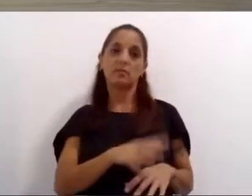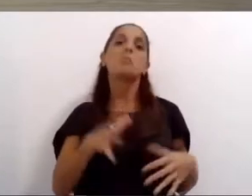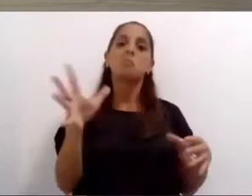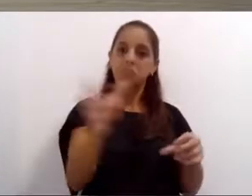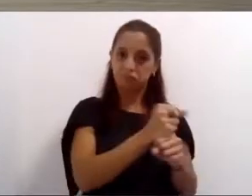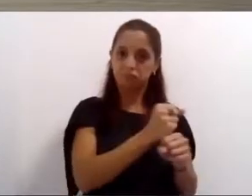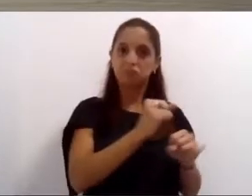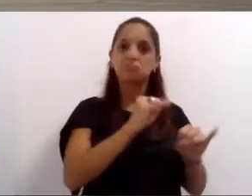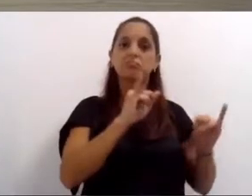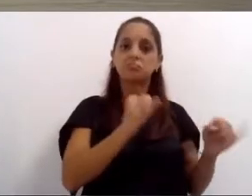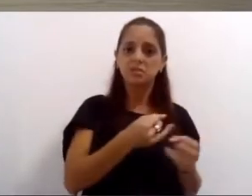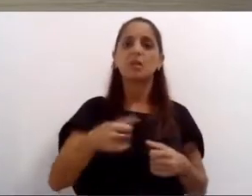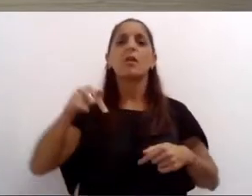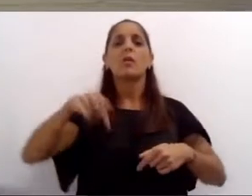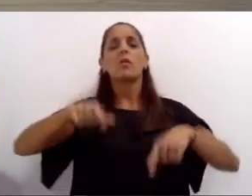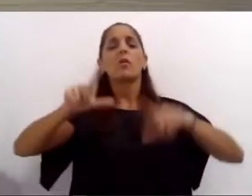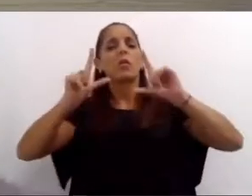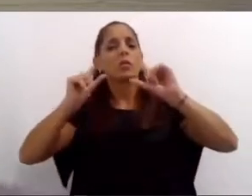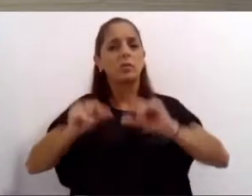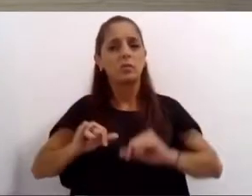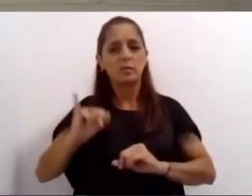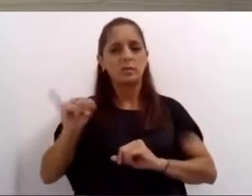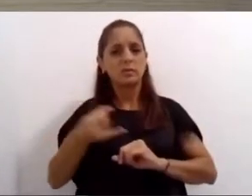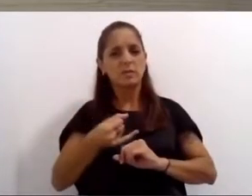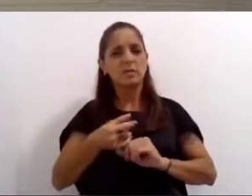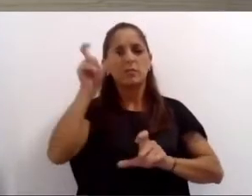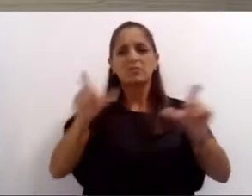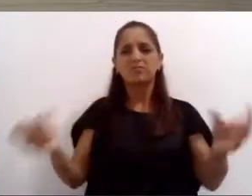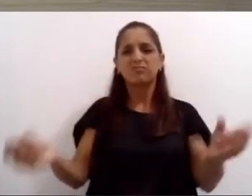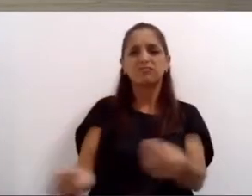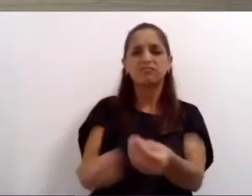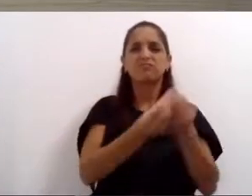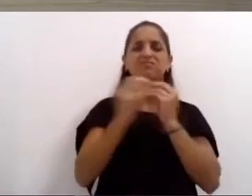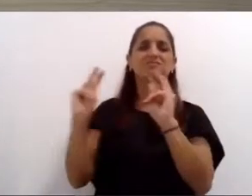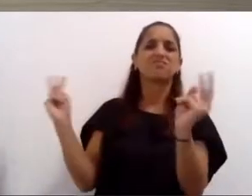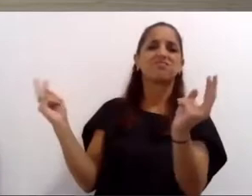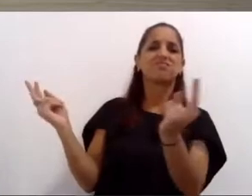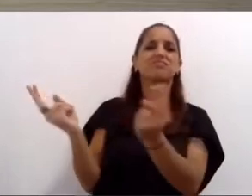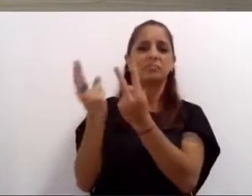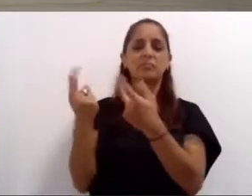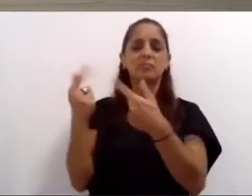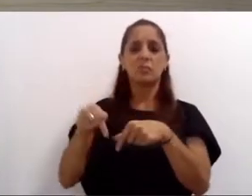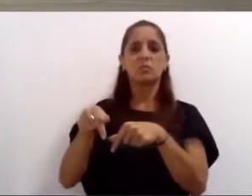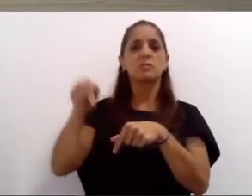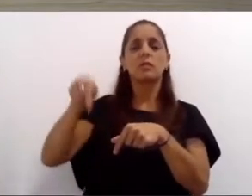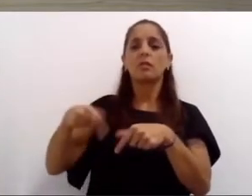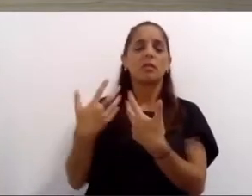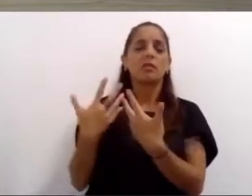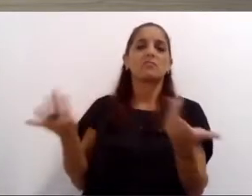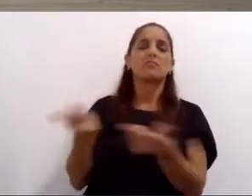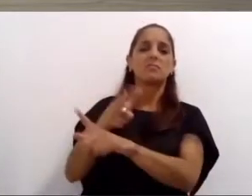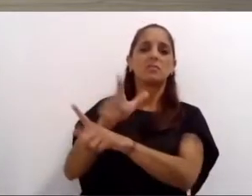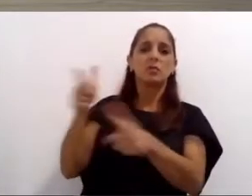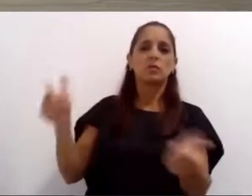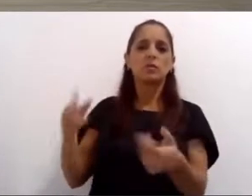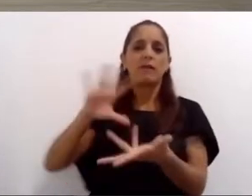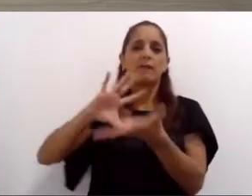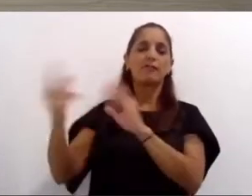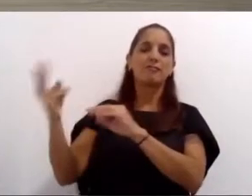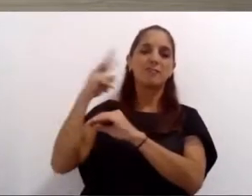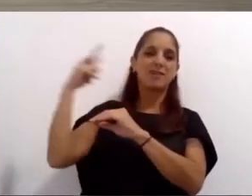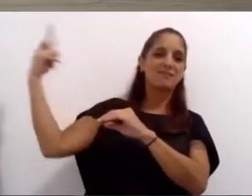perdimos vidas. Esas rosarinas y rosarinos que hoy no están, son ojos que nos miran y nos exigen que nos cuidemos.